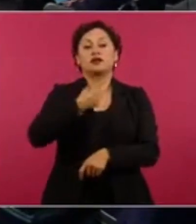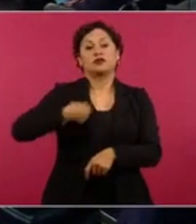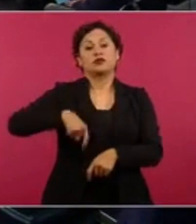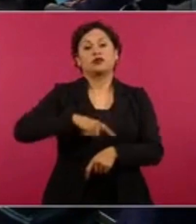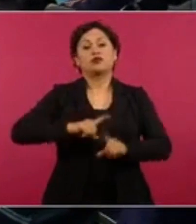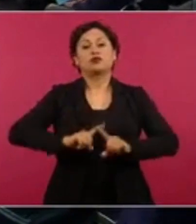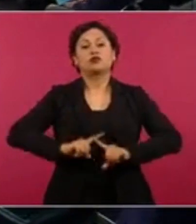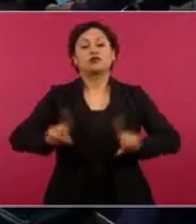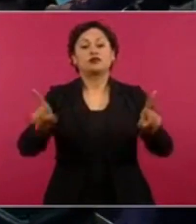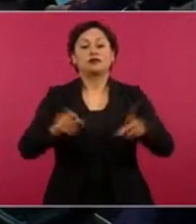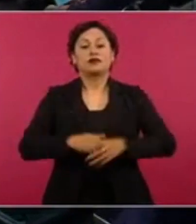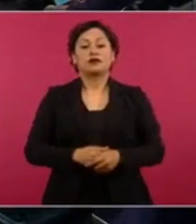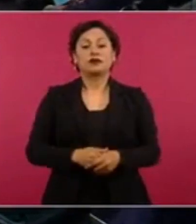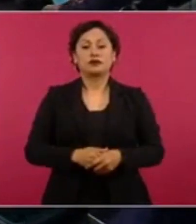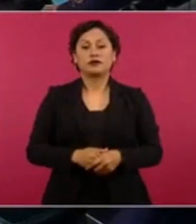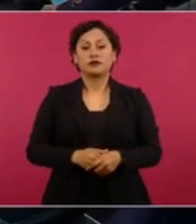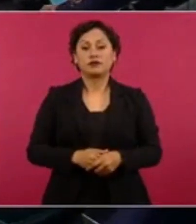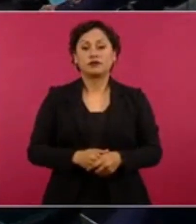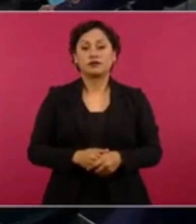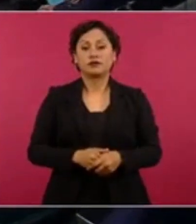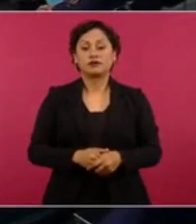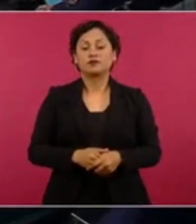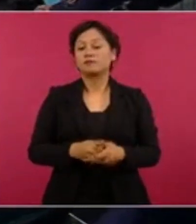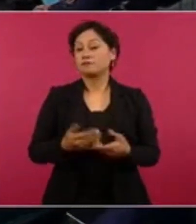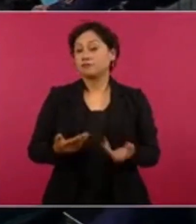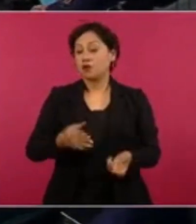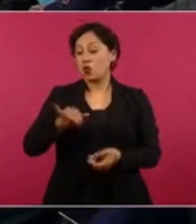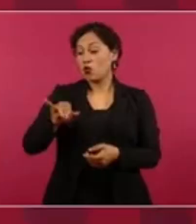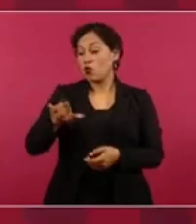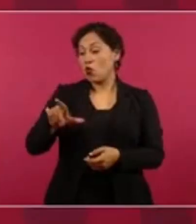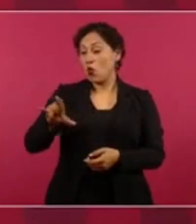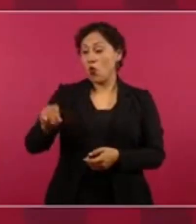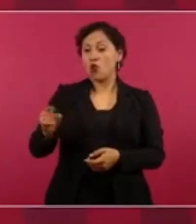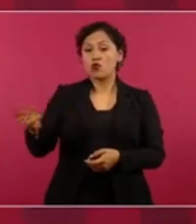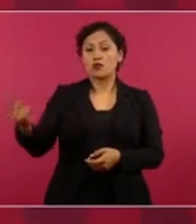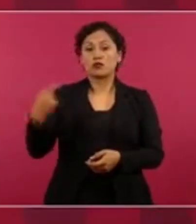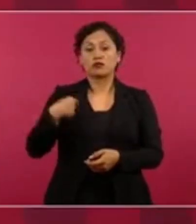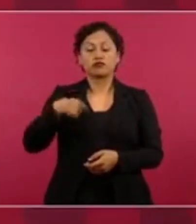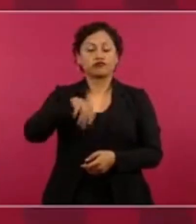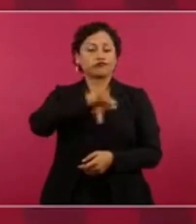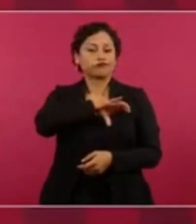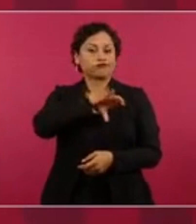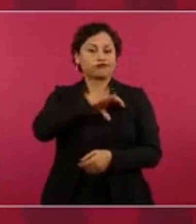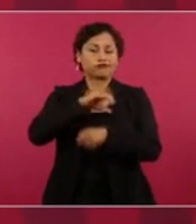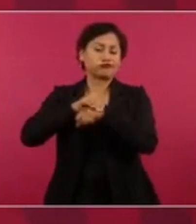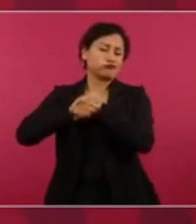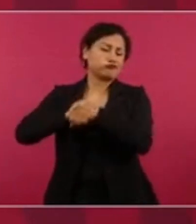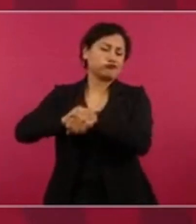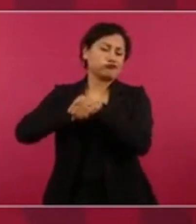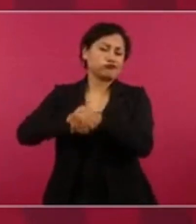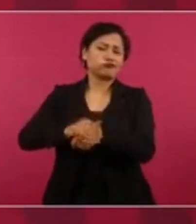con don Julio Ejército que lo quería tanto y que éramos tan amigos. Siempre hablábamos del tema,